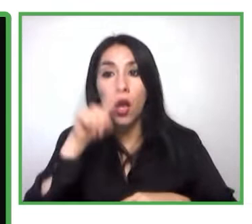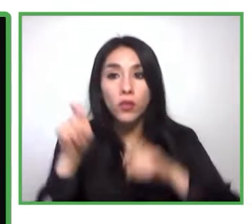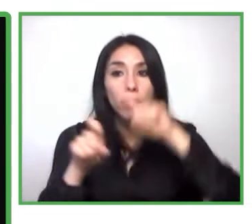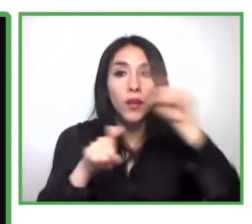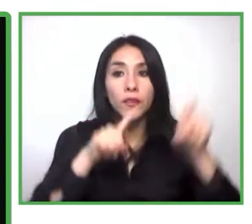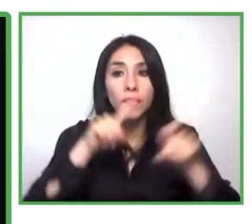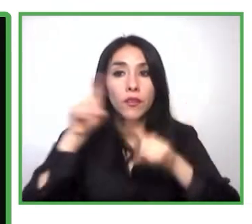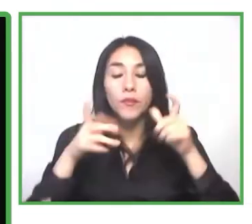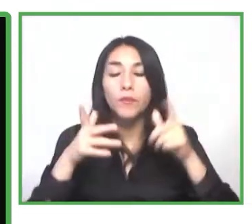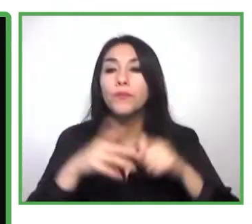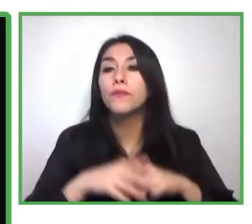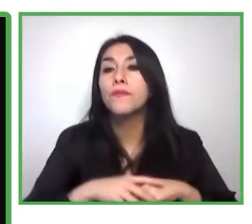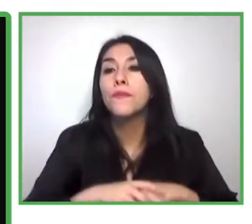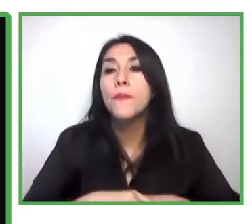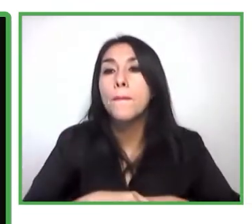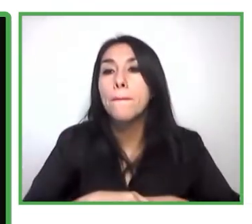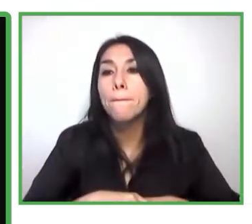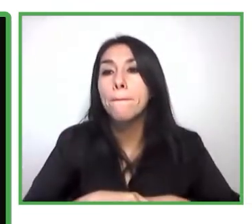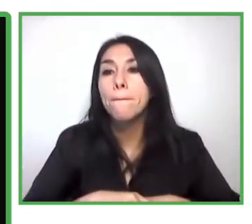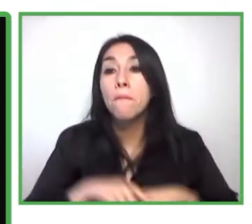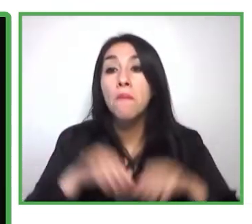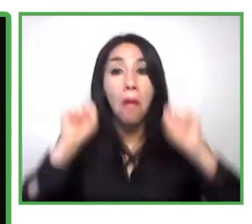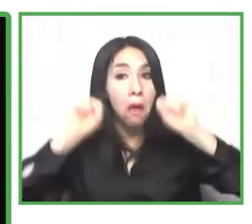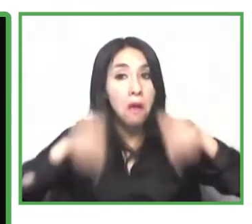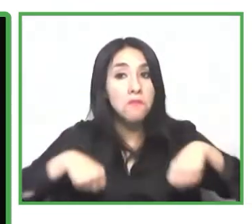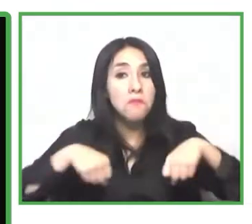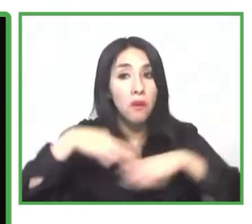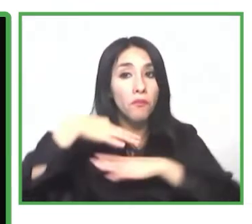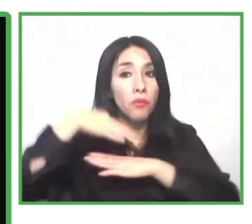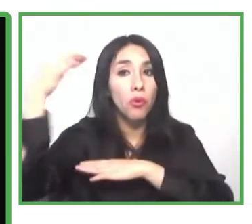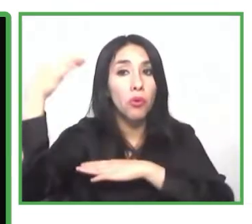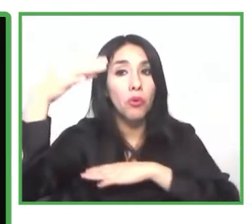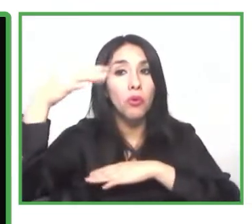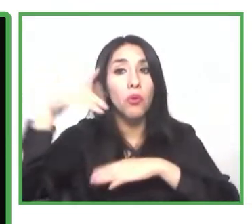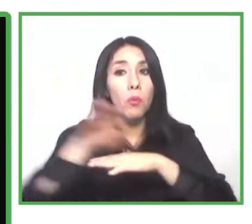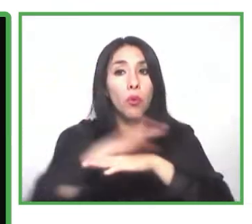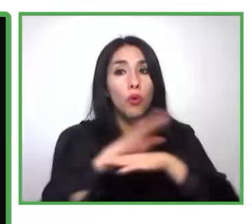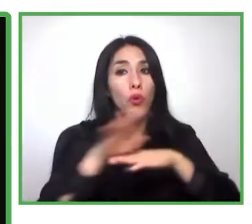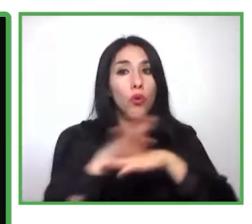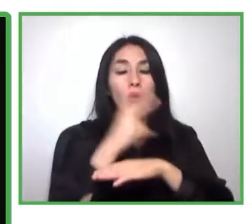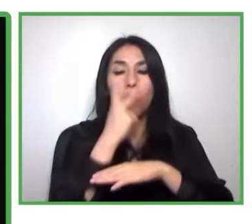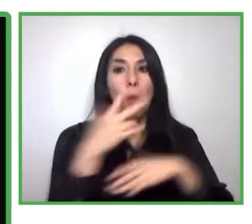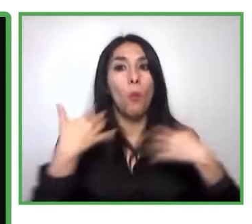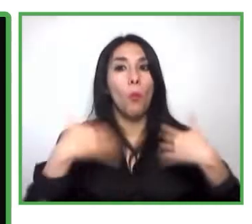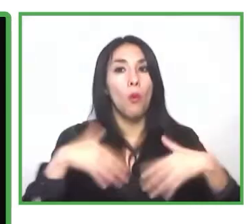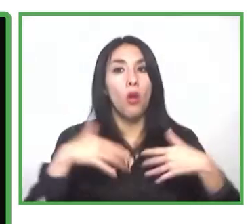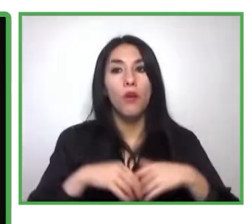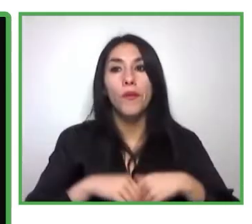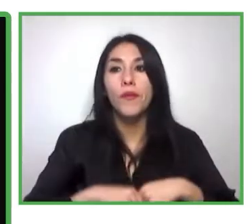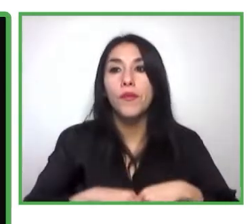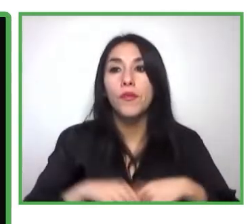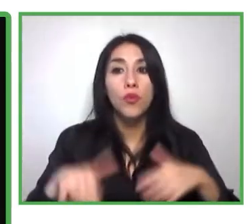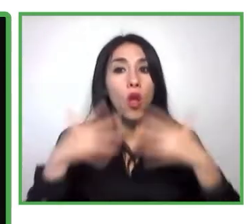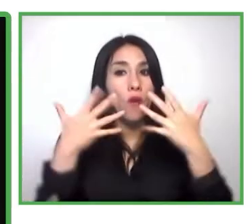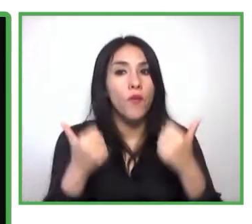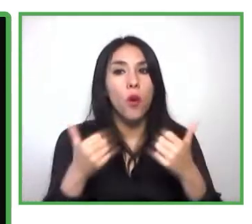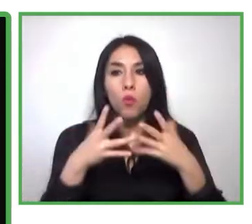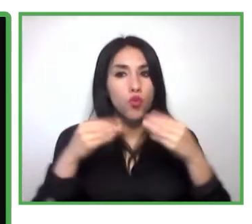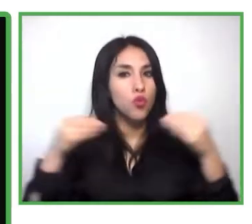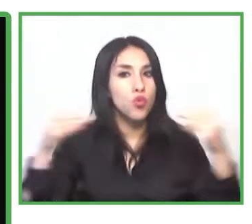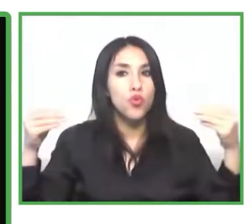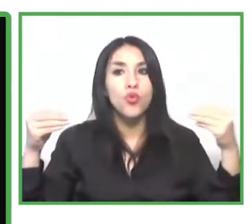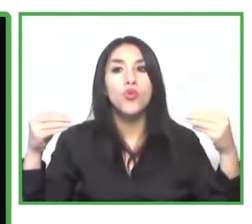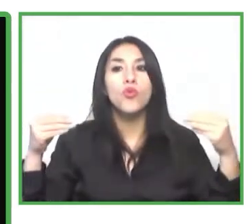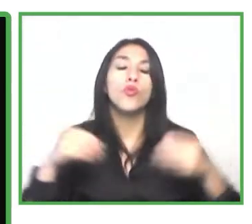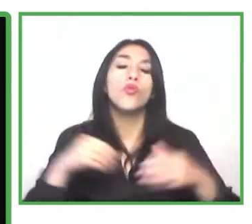la posibilidad de hablar de que hay muchísimo talento disponible. También apoyamos al Banco Internacional de Desarrollo, en lo que es la inclusión de personas con